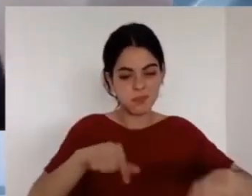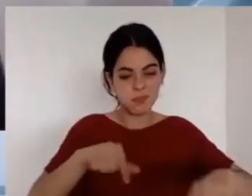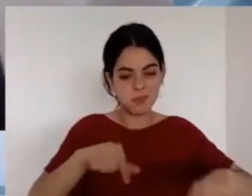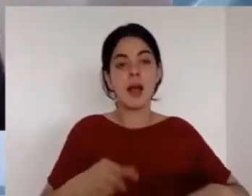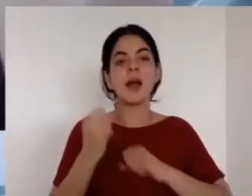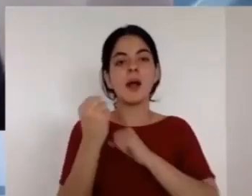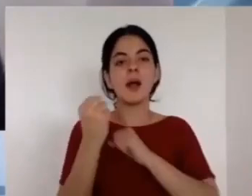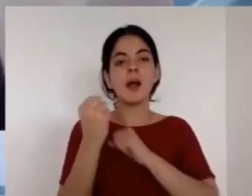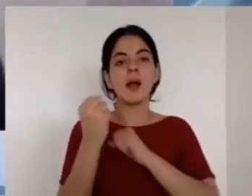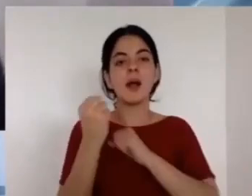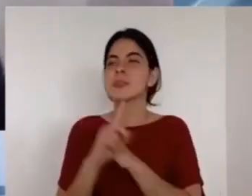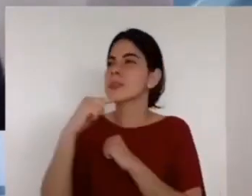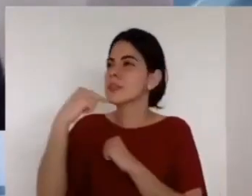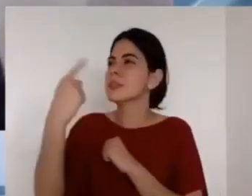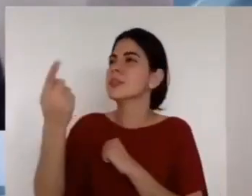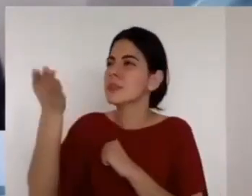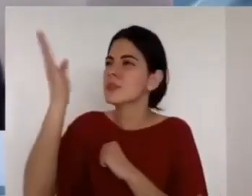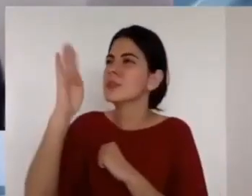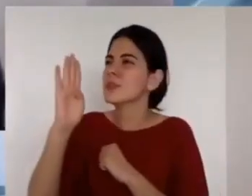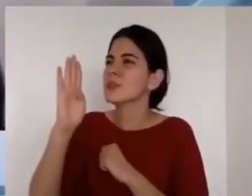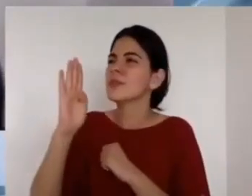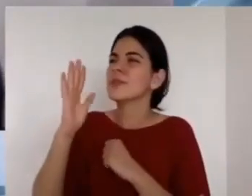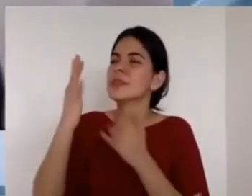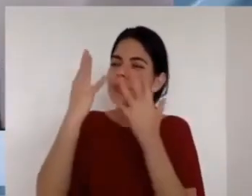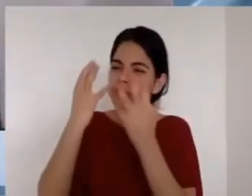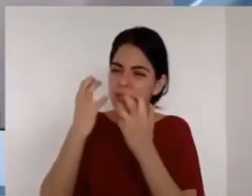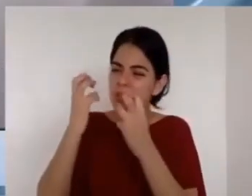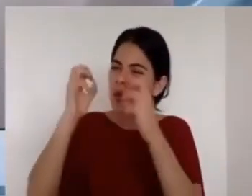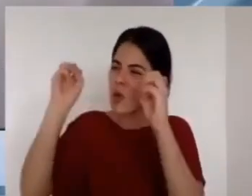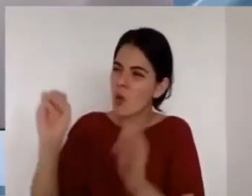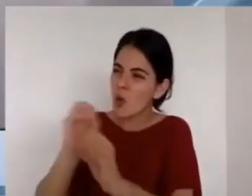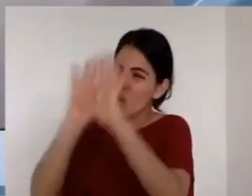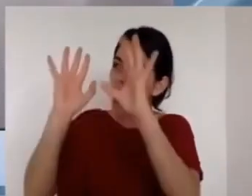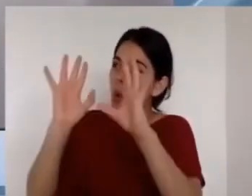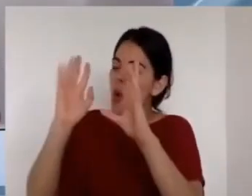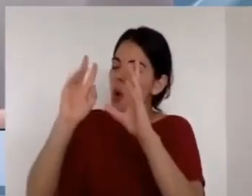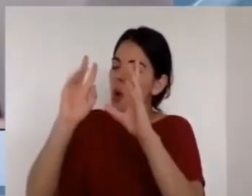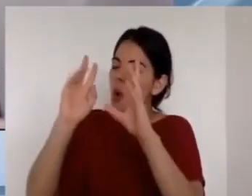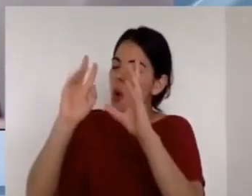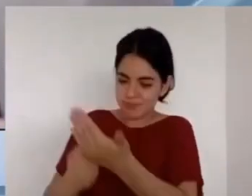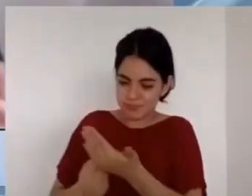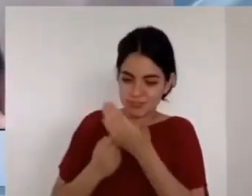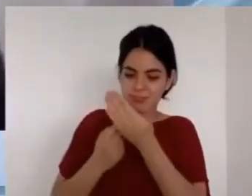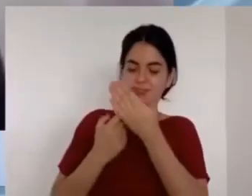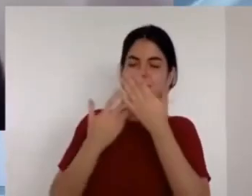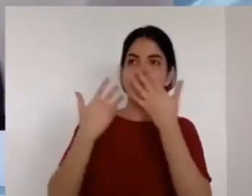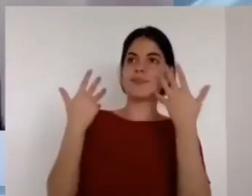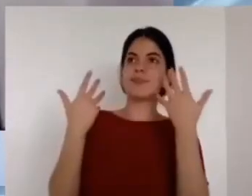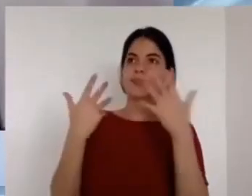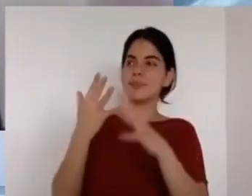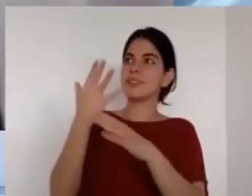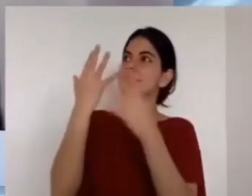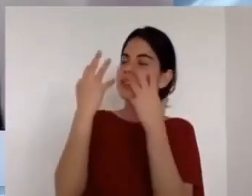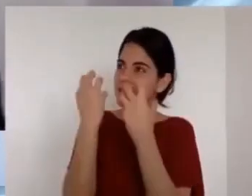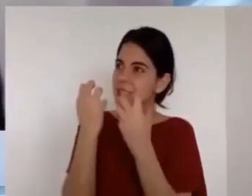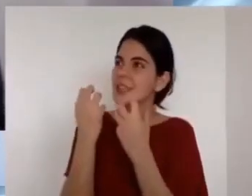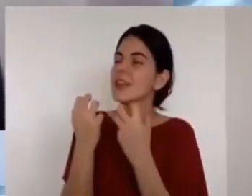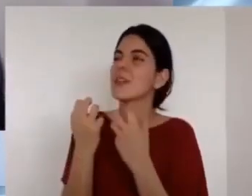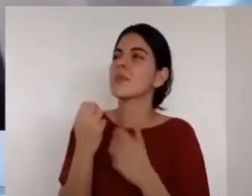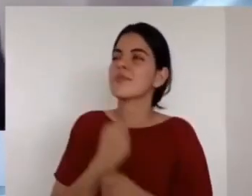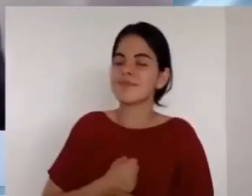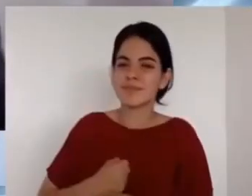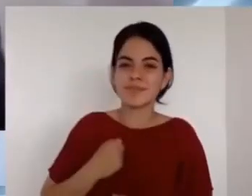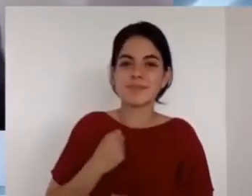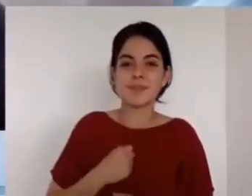buscando lo que Él tiene para darnos cuando miramos su rostro estamos